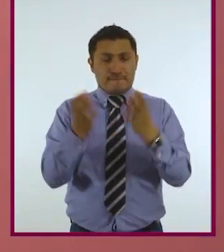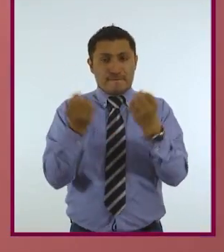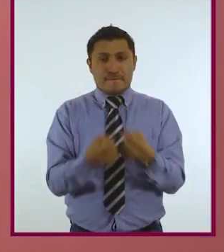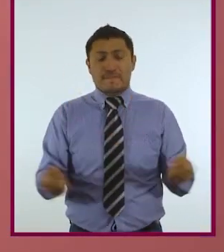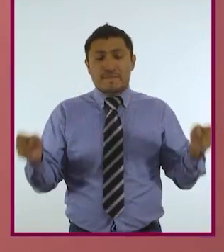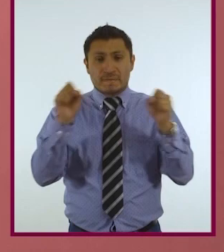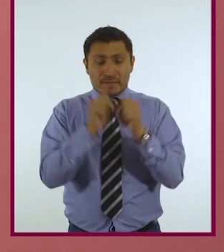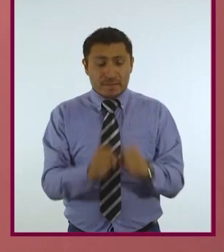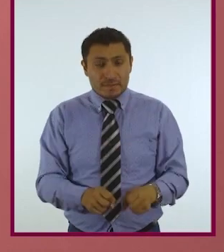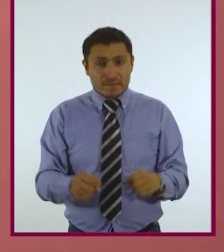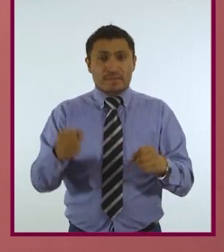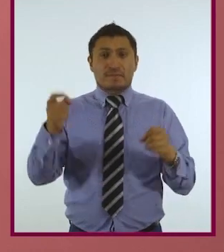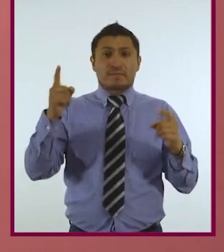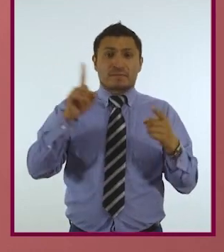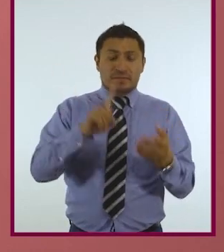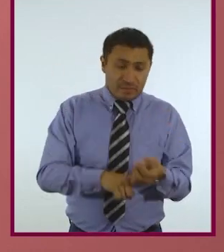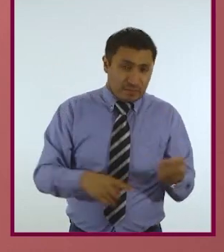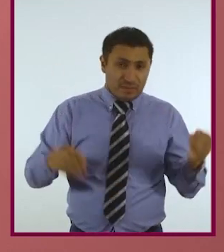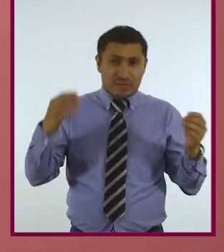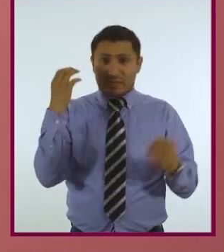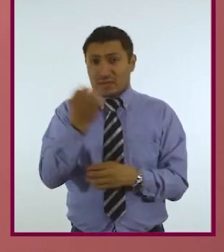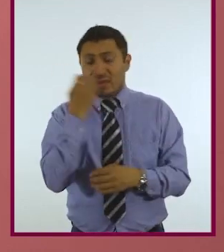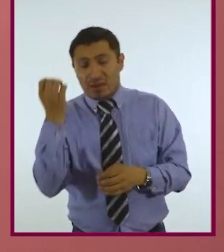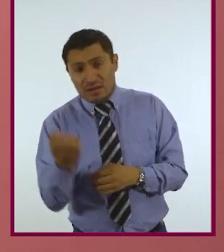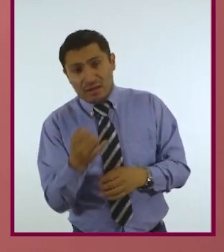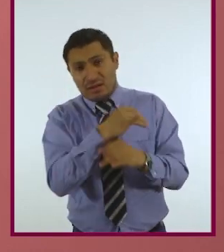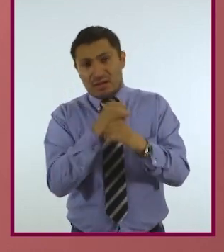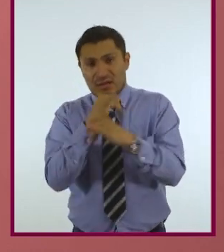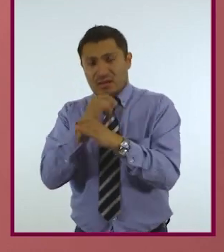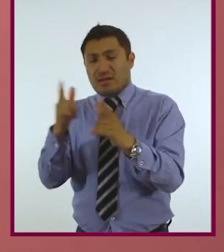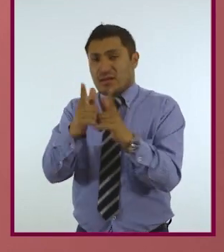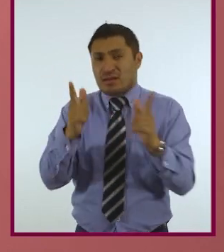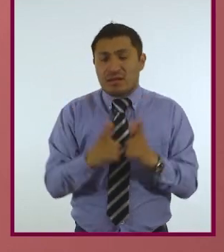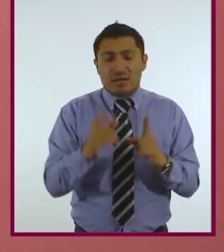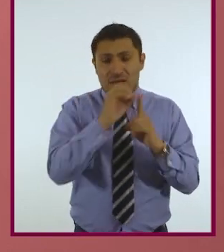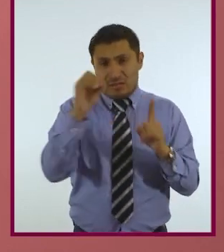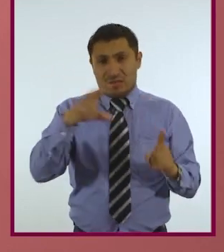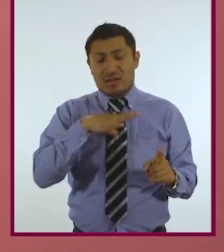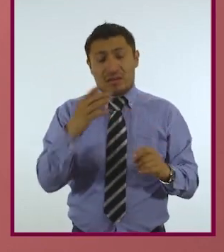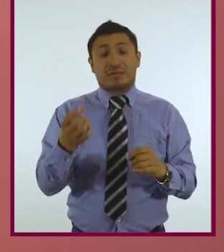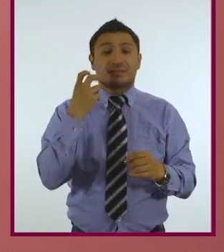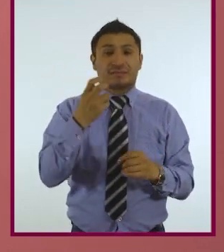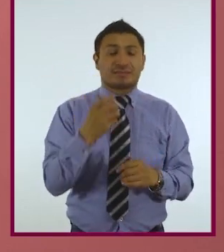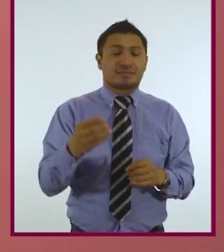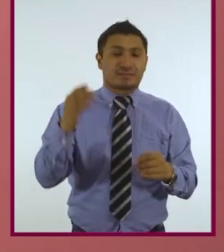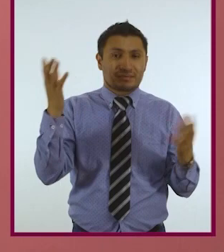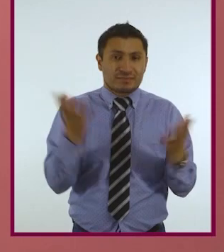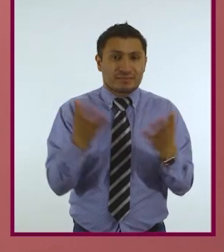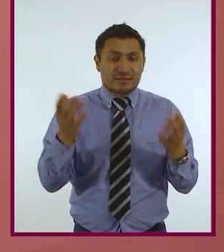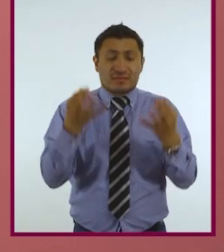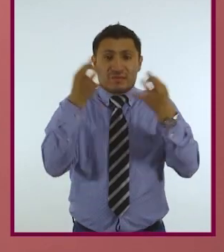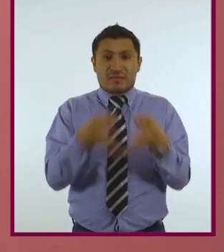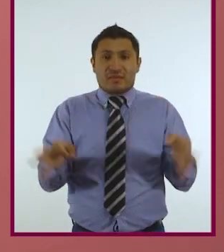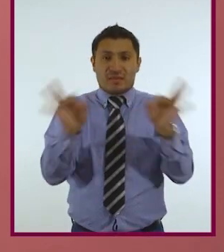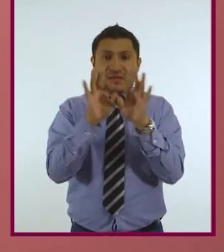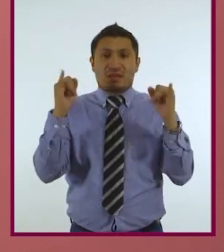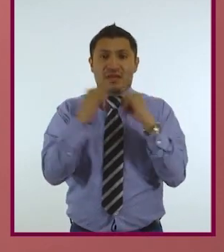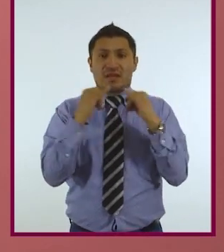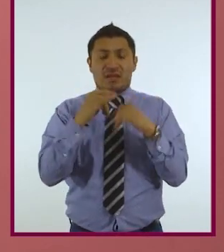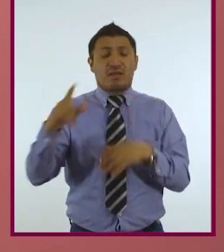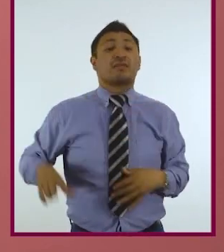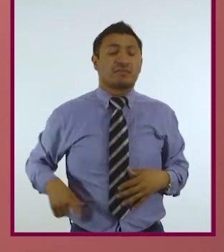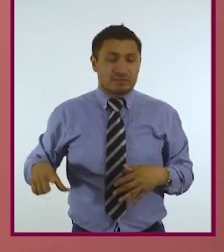sociedad a través de la academia, la investigación o grupos organizados ha traído consigo la creación de importantes instituciones